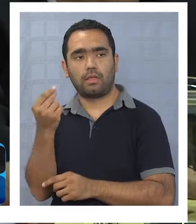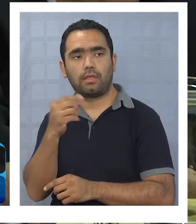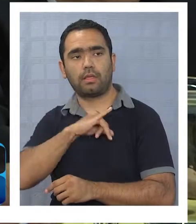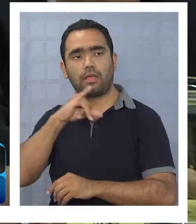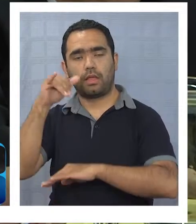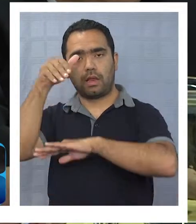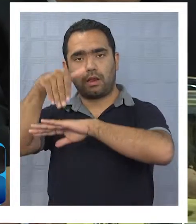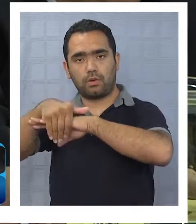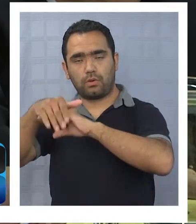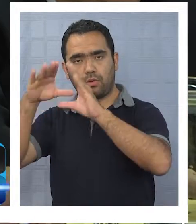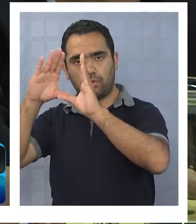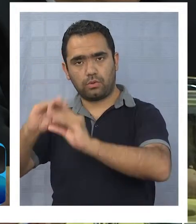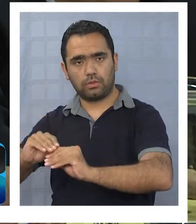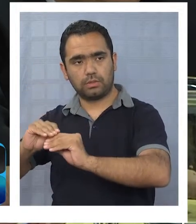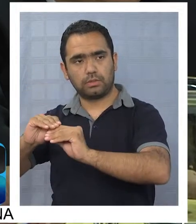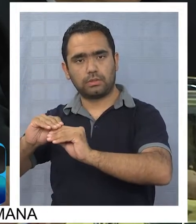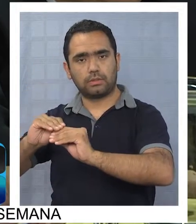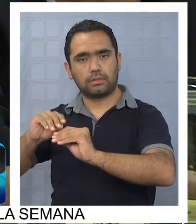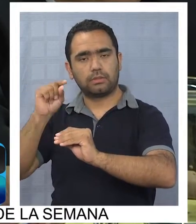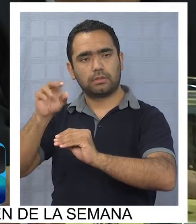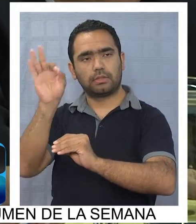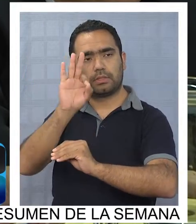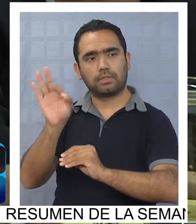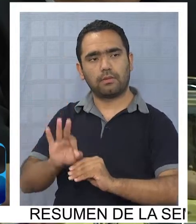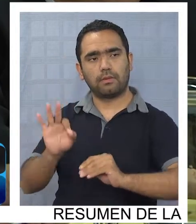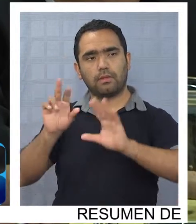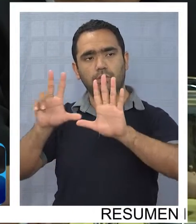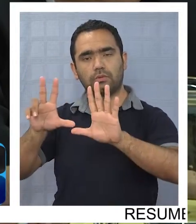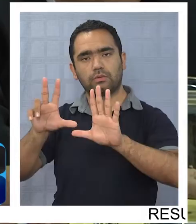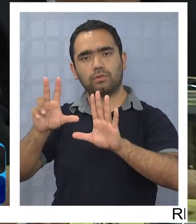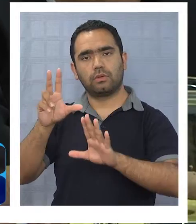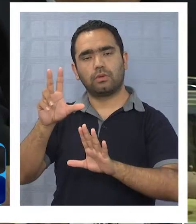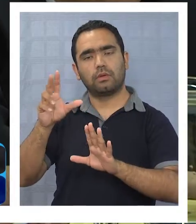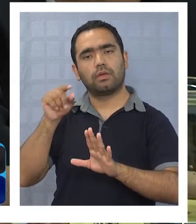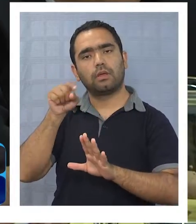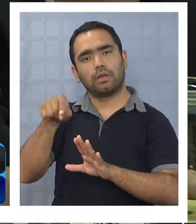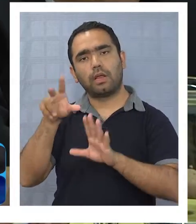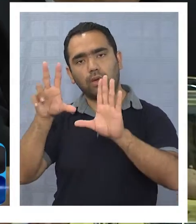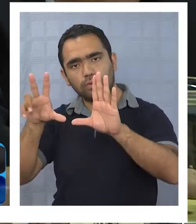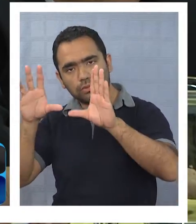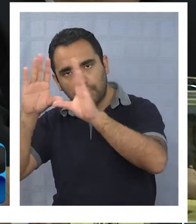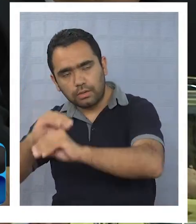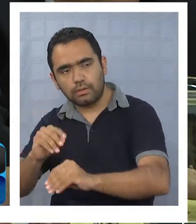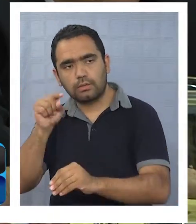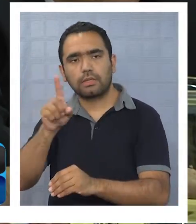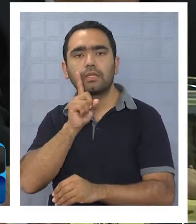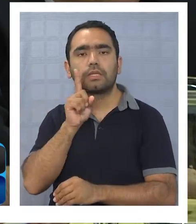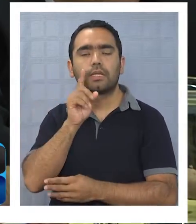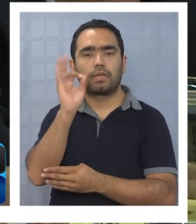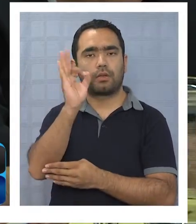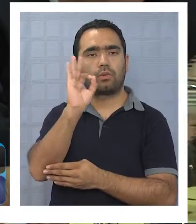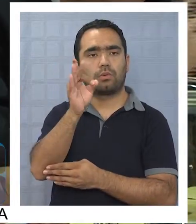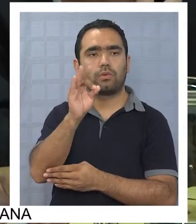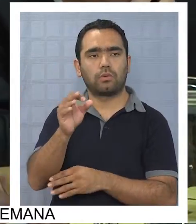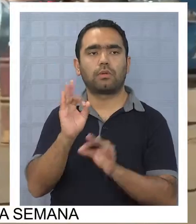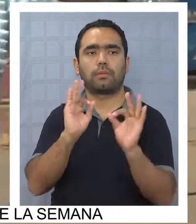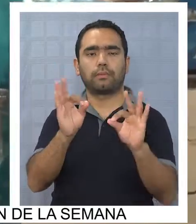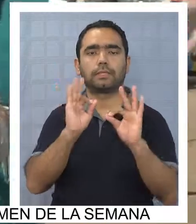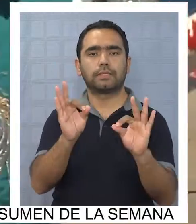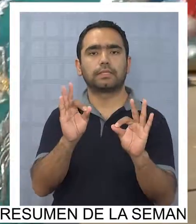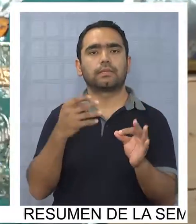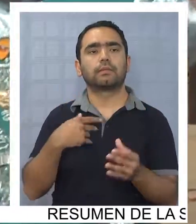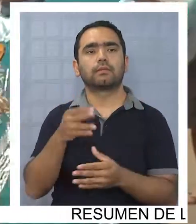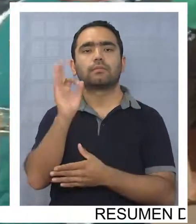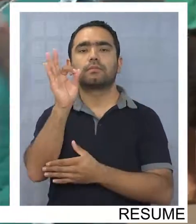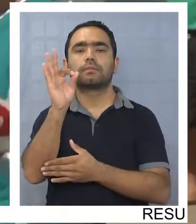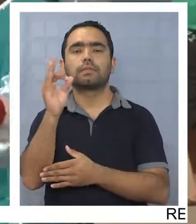y por la noche, el día 8, sábado 8 a las 20 horas, tenemos una Eucaristía muy especial, muy sentida, que